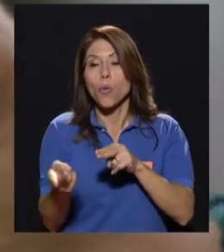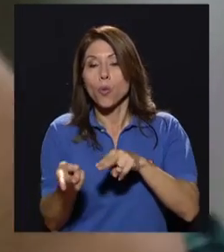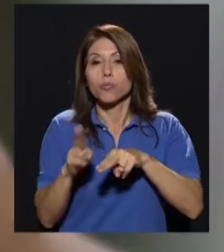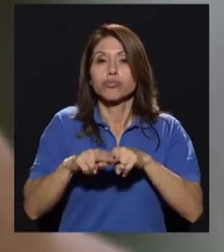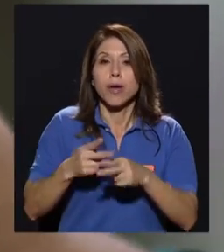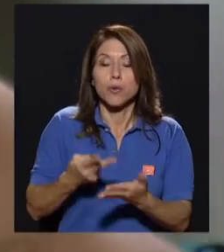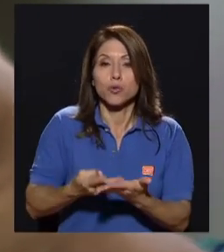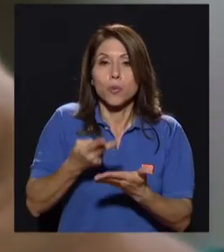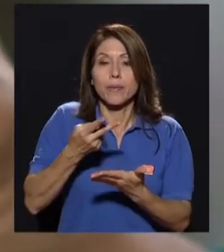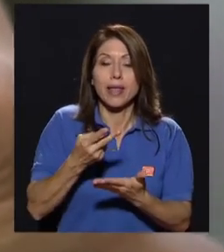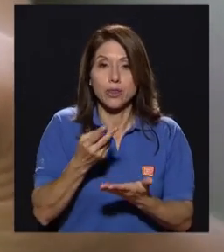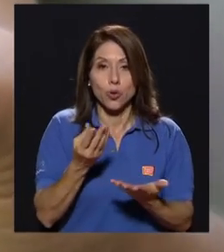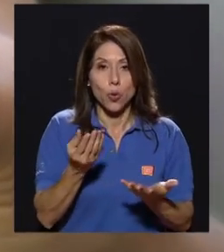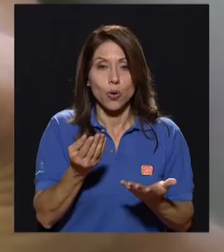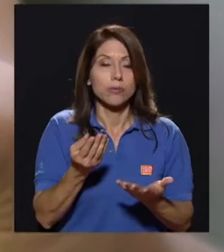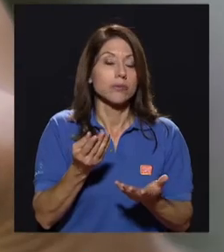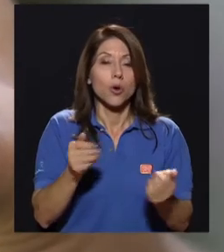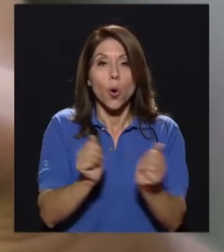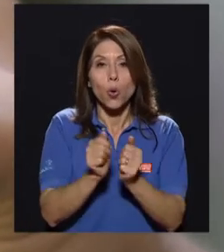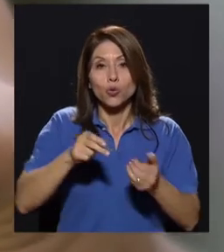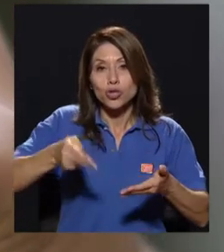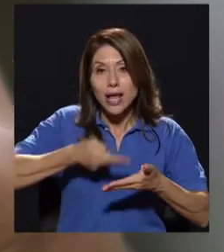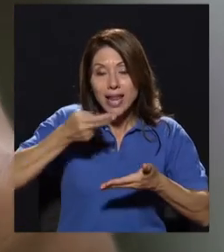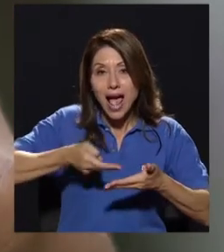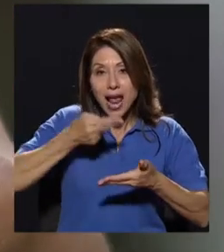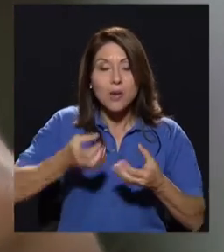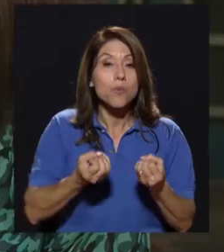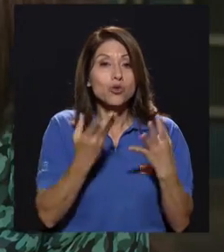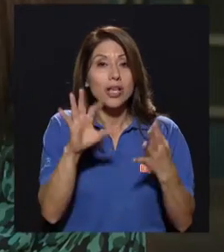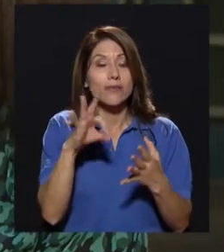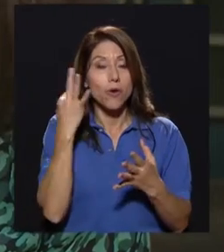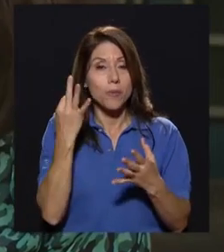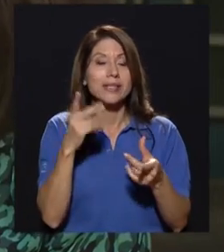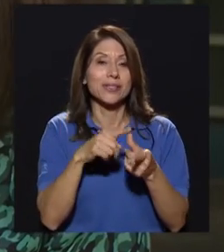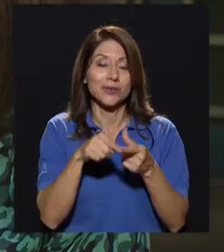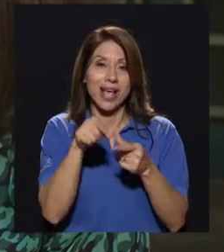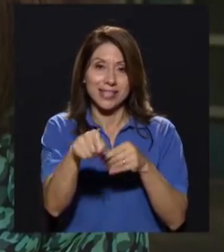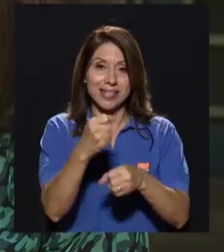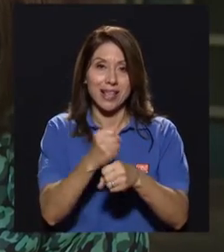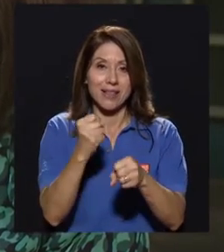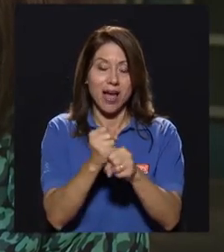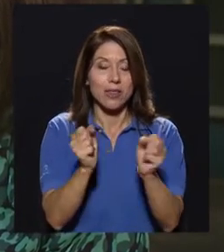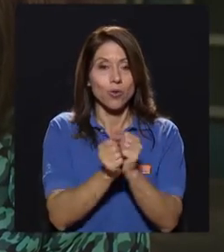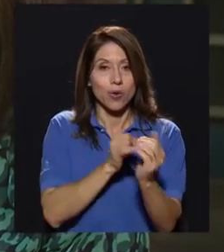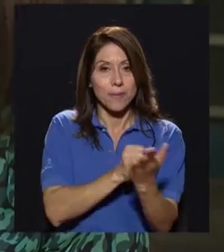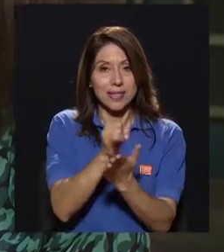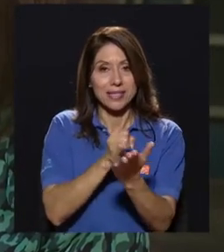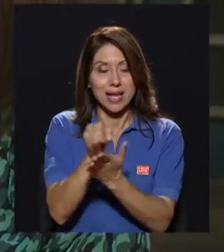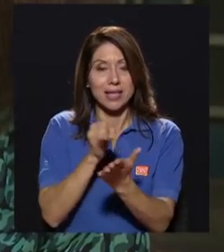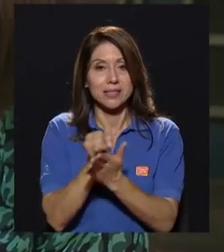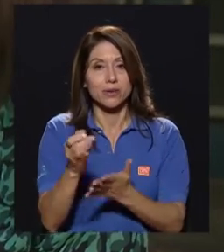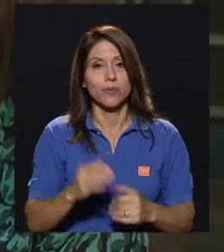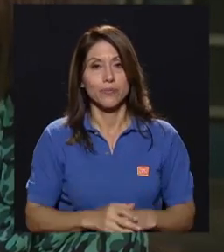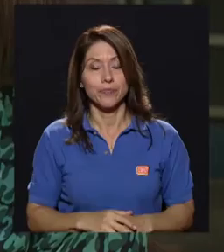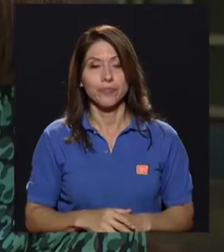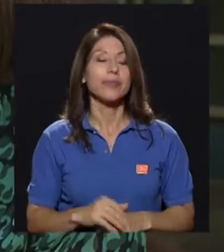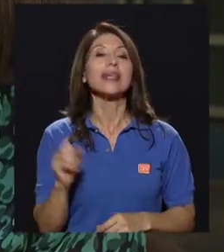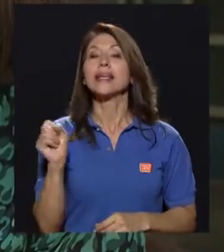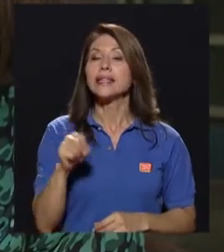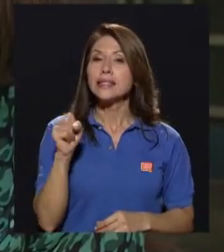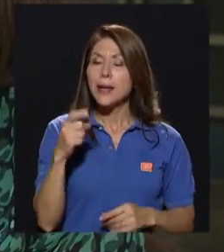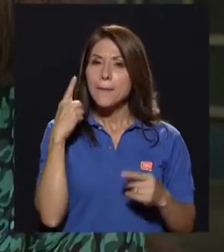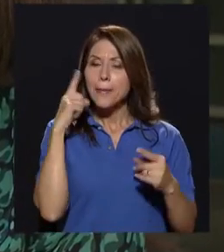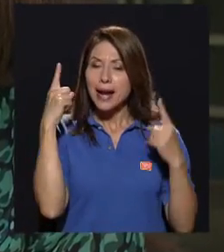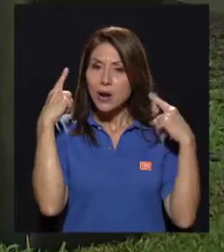en un cereal. Entonces hay muchas formas de introducirlo y ahí es donde se está trabajando en investigación fuertemente. Y digamos, para